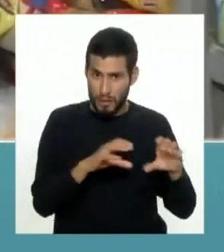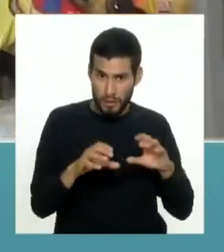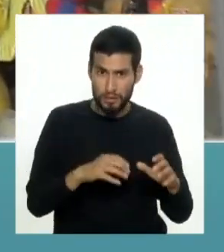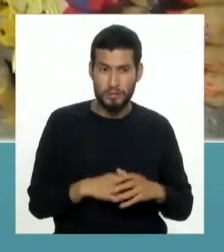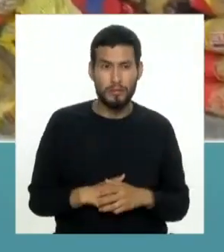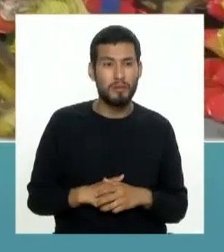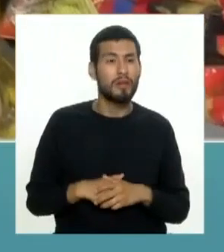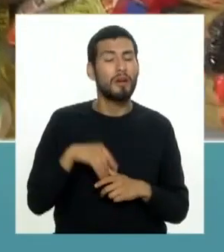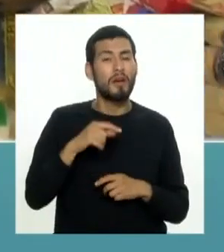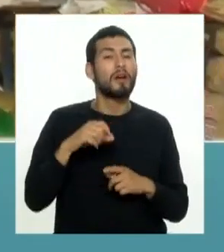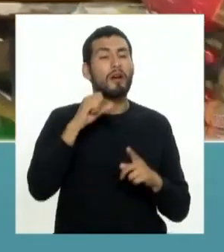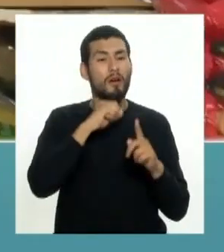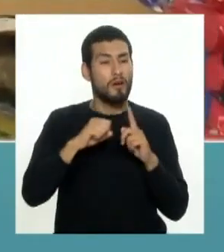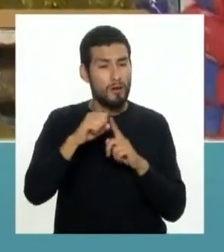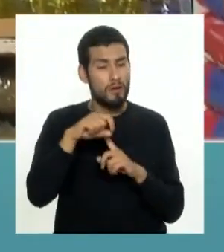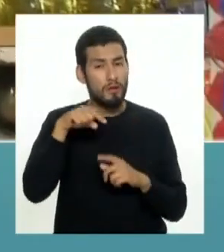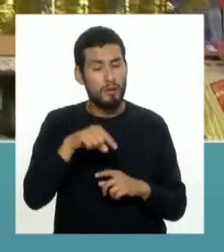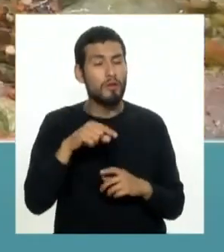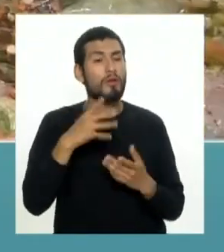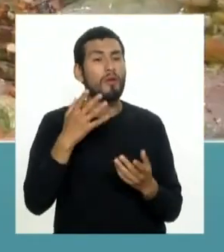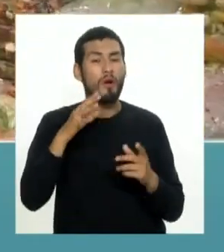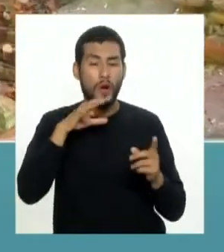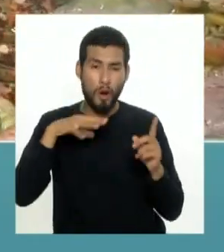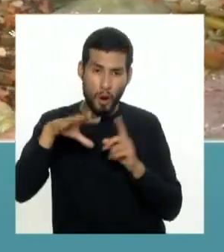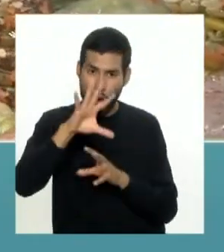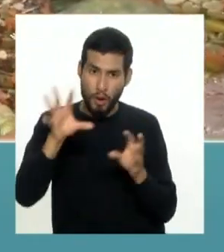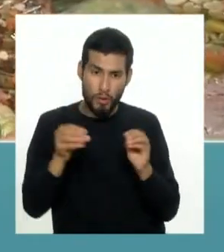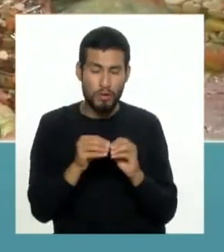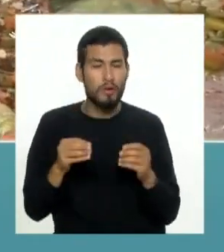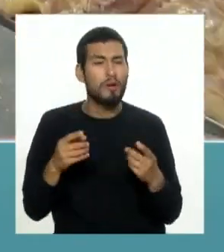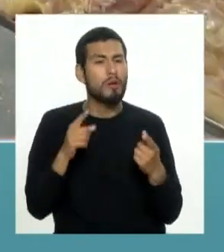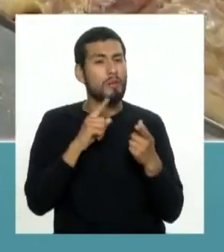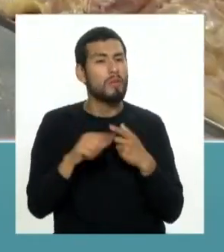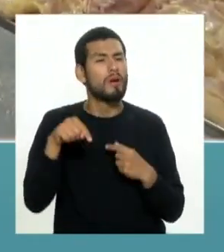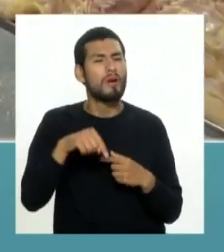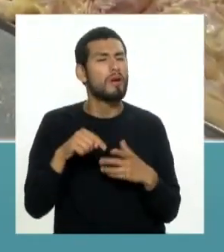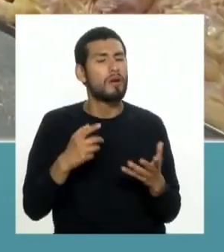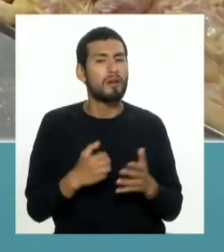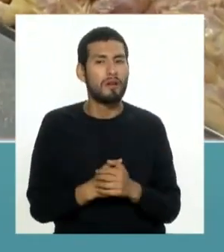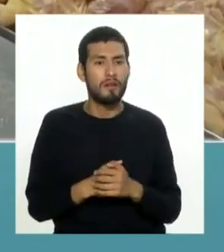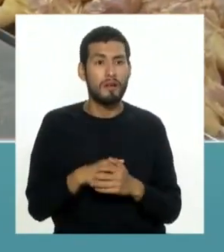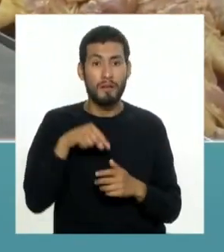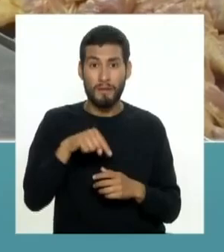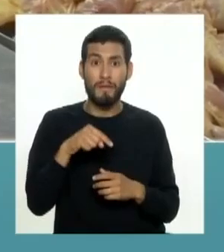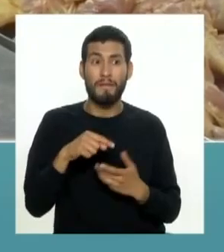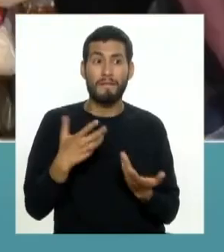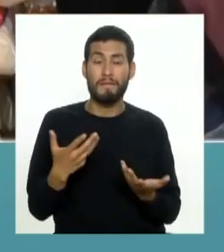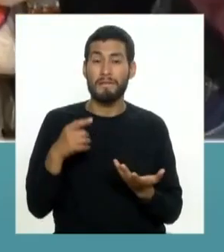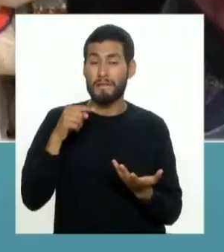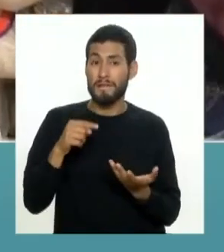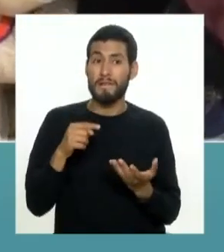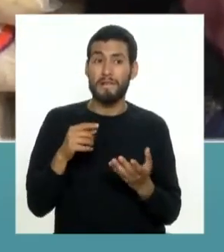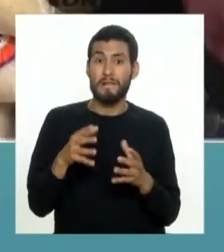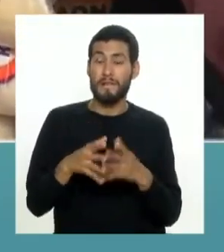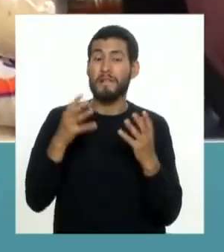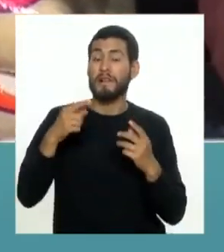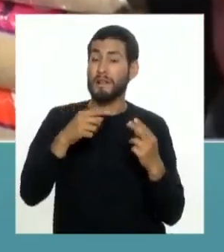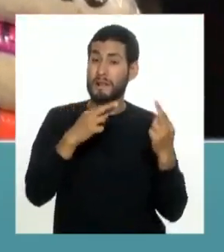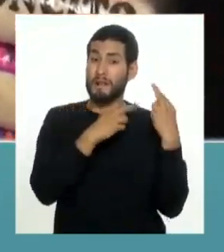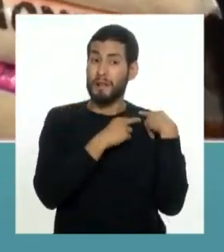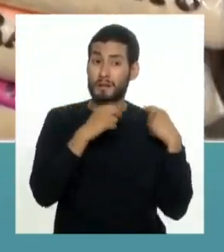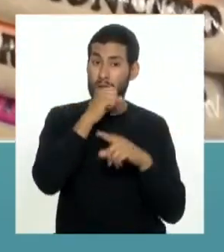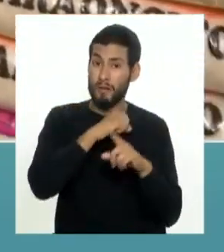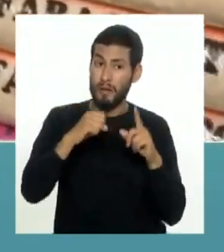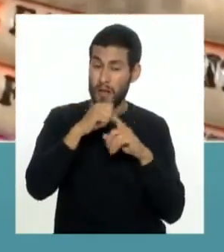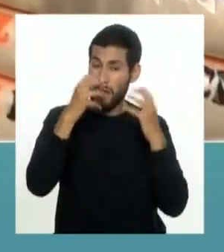con la sociedad en su conjunto etcétera pero este es un caso claro en el que la tan pregonada responsabilidad